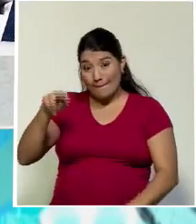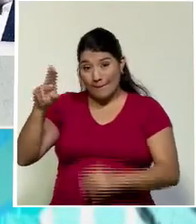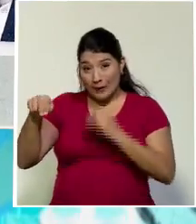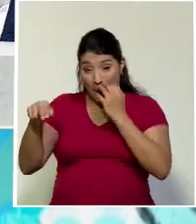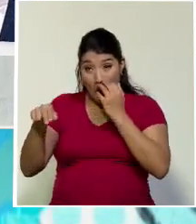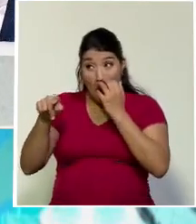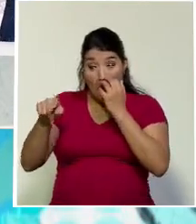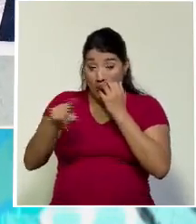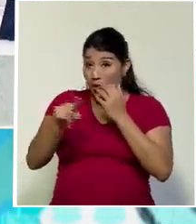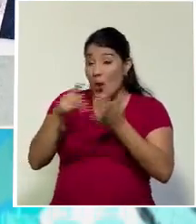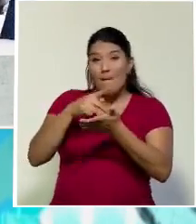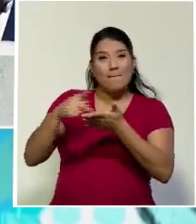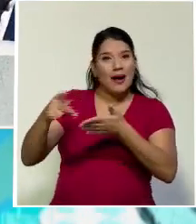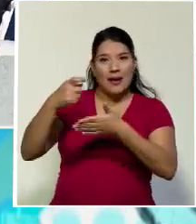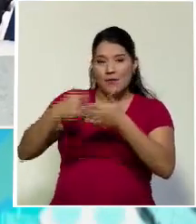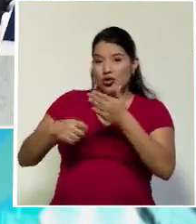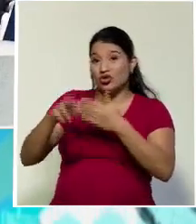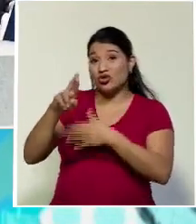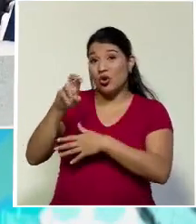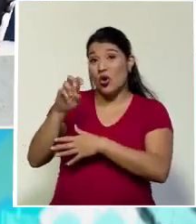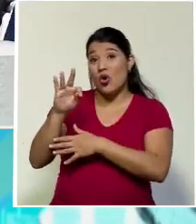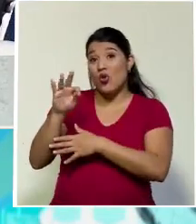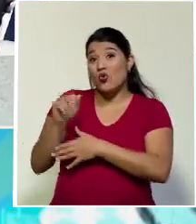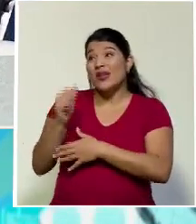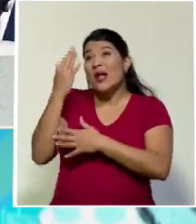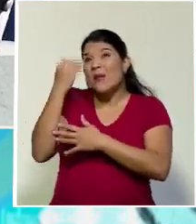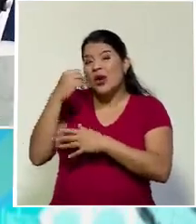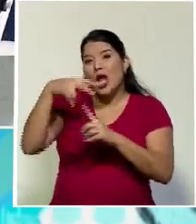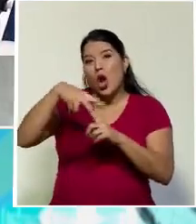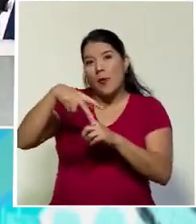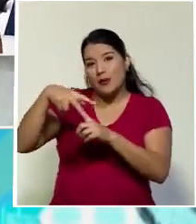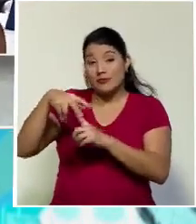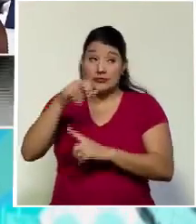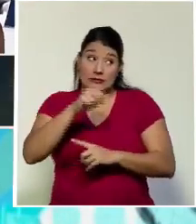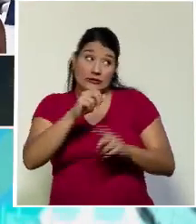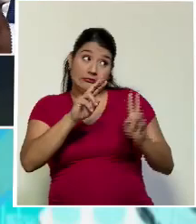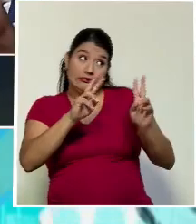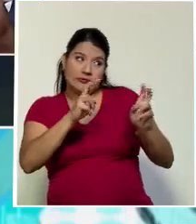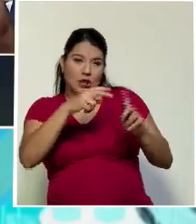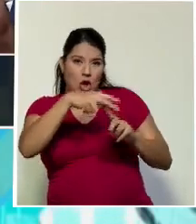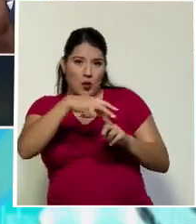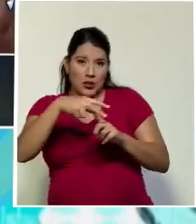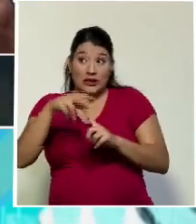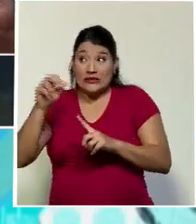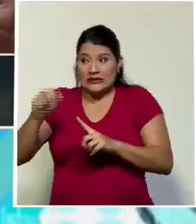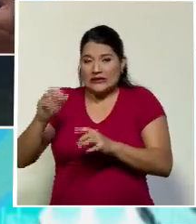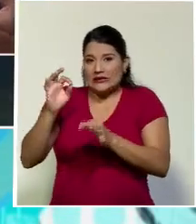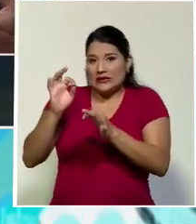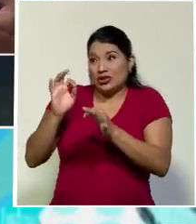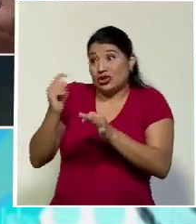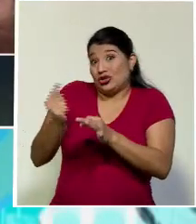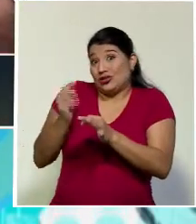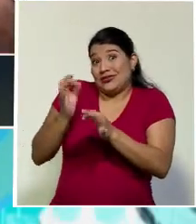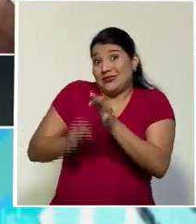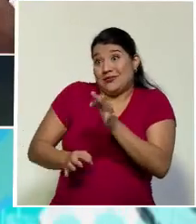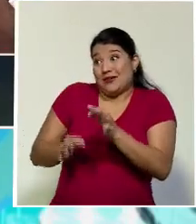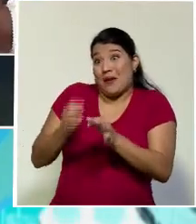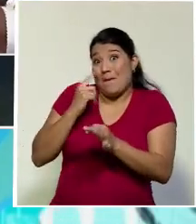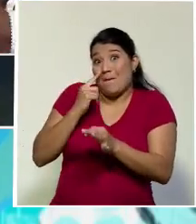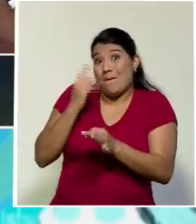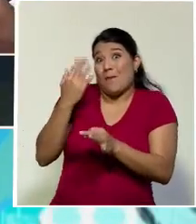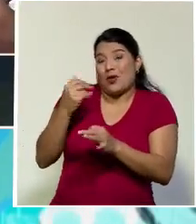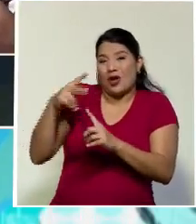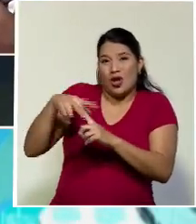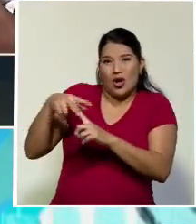además de que la misma ley le exonera, no paga impuestos sobre la renta. forma cooperativa? Simplemente por su forma cooperativa. Pero es